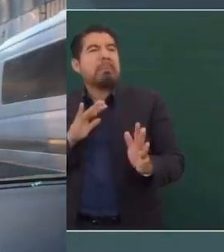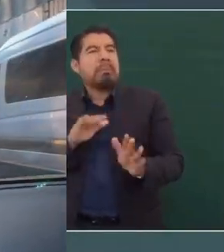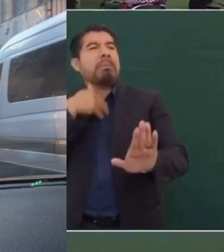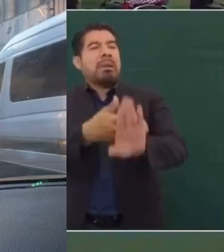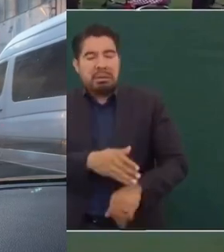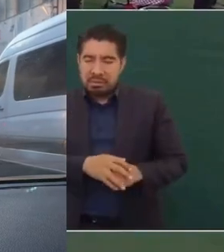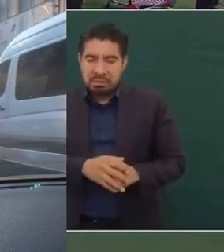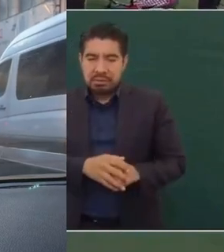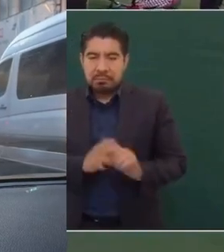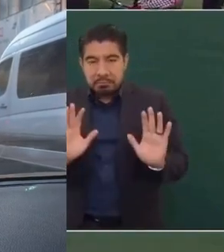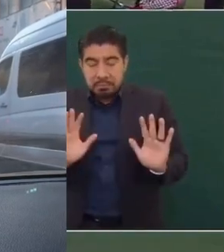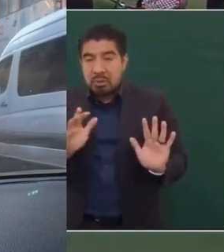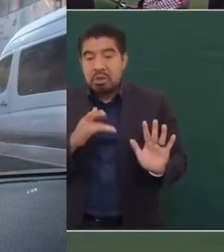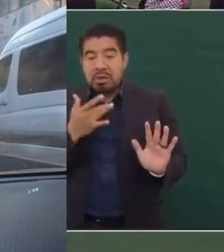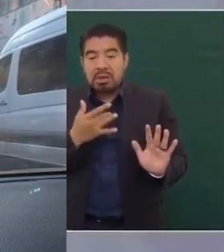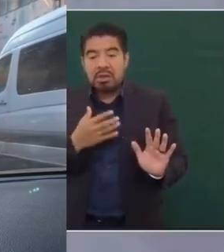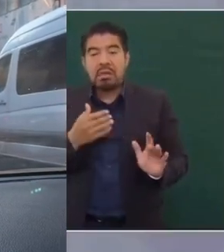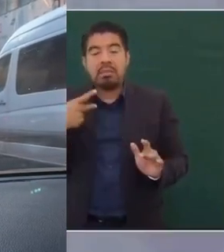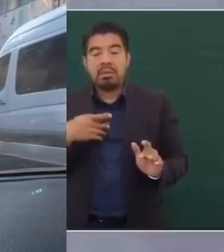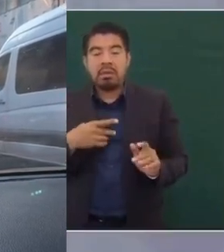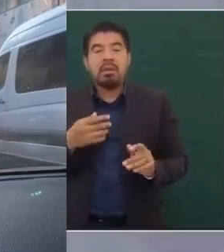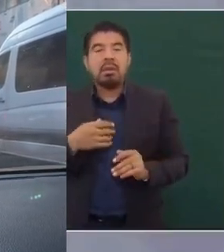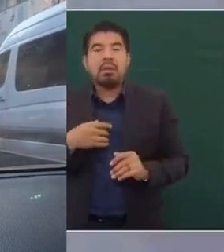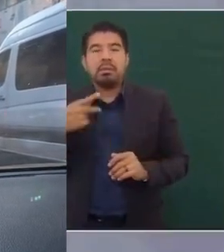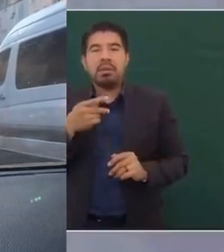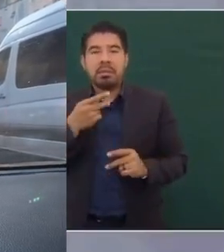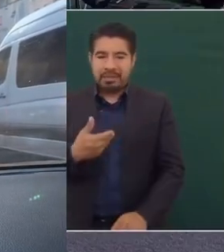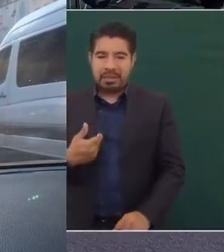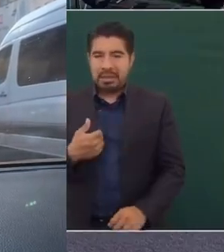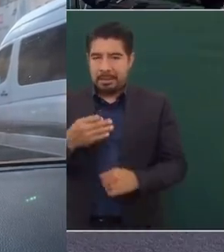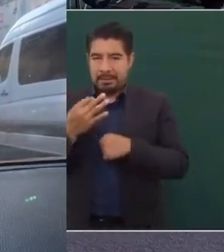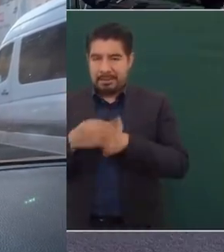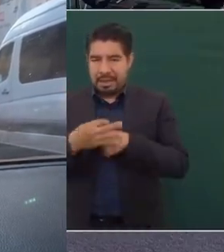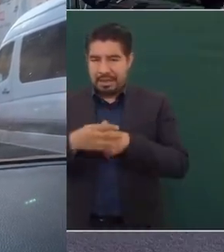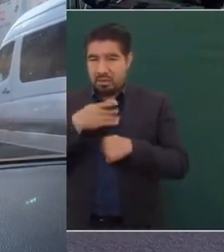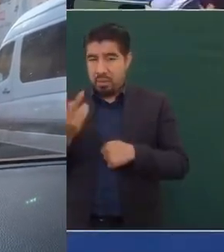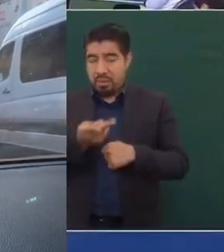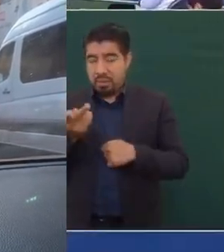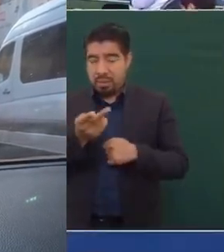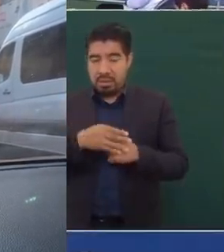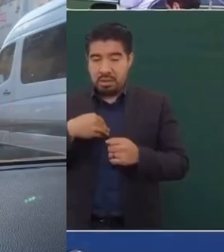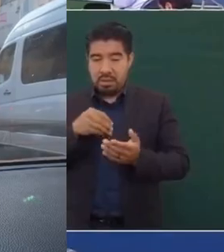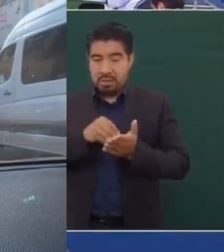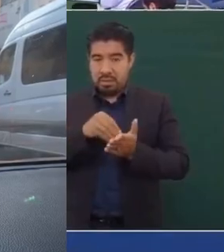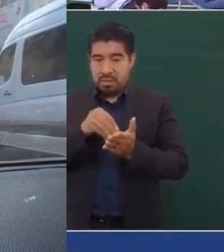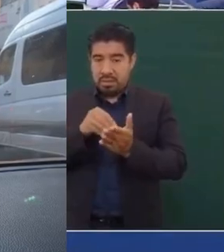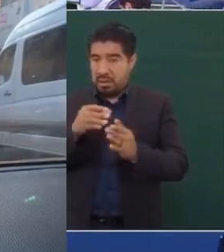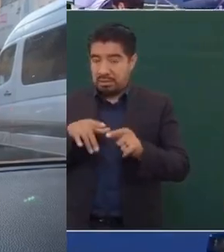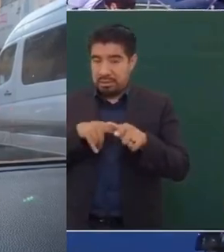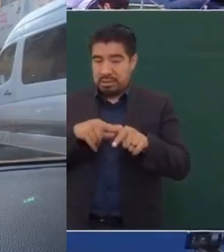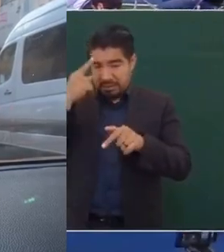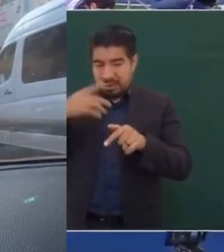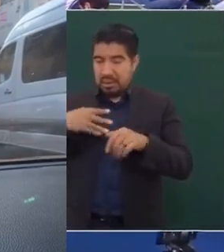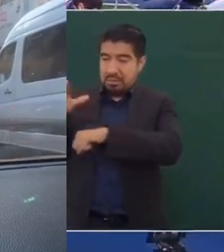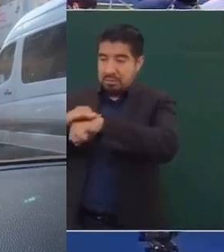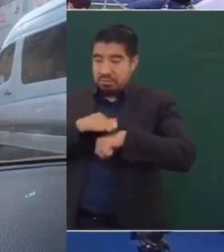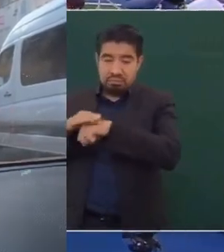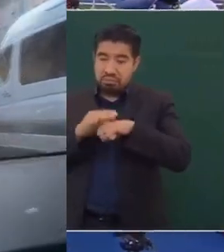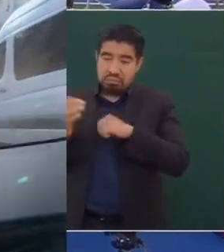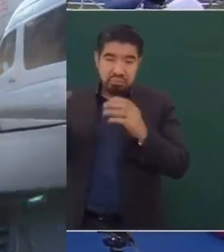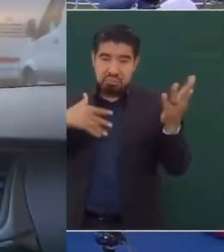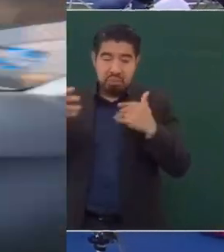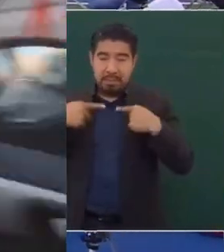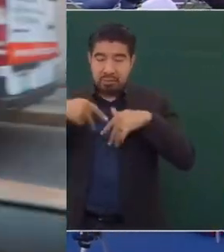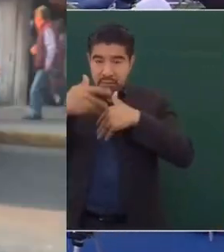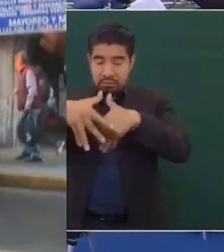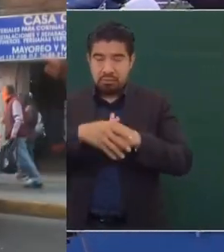No le gusta cómo habla el presidente, que se come las heces. ¿Continuarán estas manifestaciones, estas convocatorias masivas? Sí, cada vez